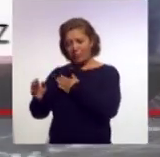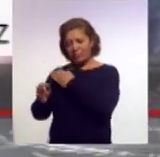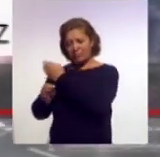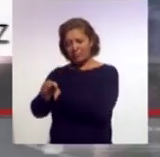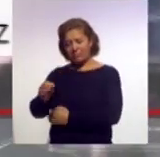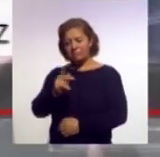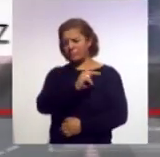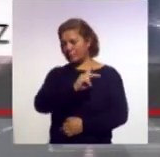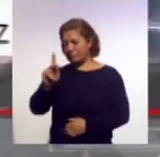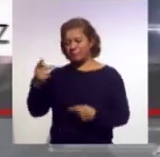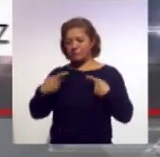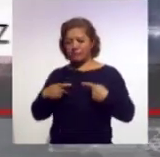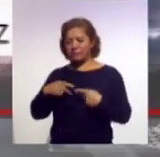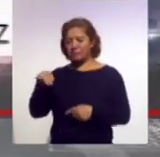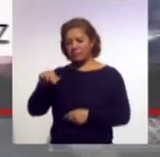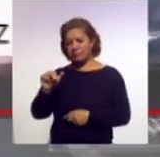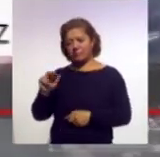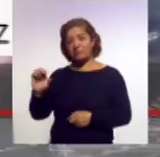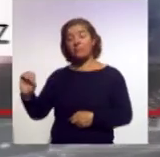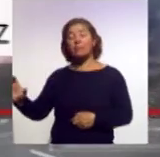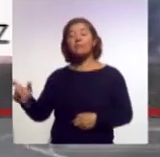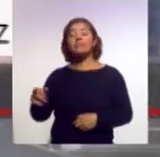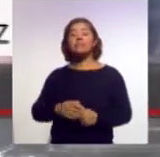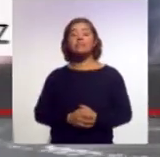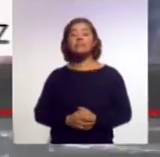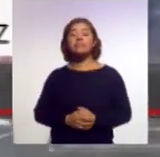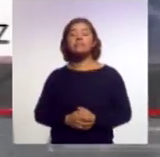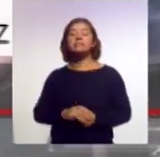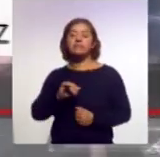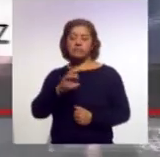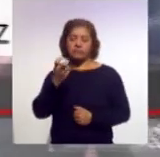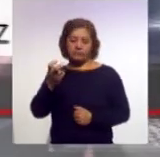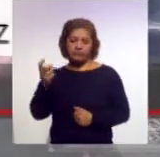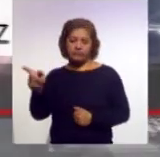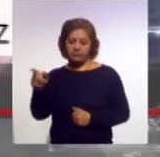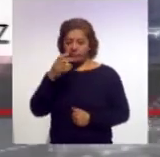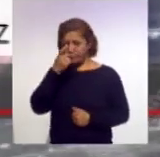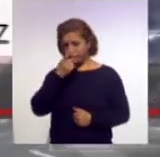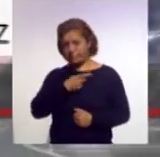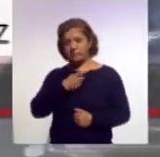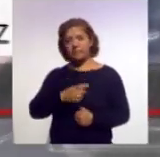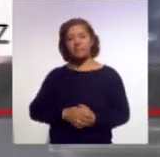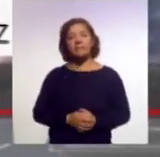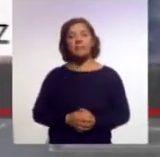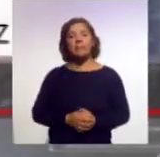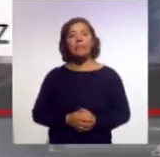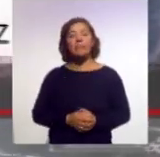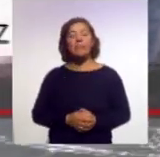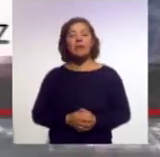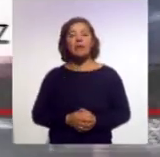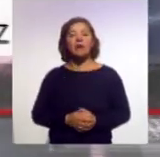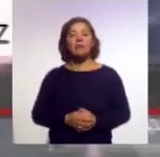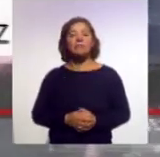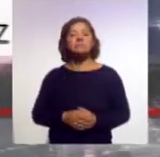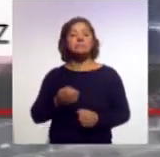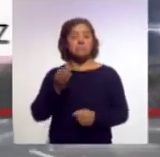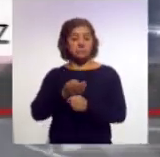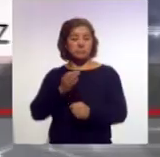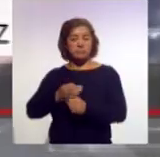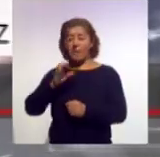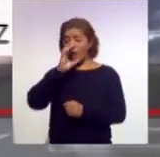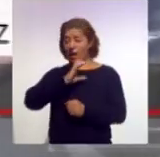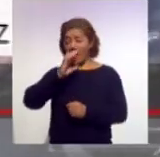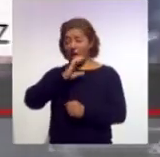tardes también al auditorio de Ahora Noticias. Como bien ya lo comentas, en la temporada de destiaje han sido afectadas más de